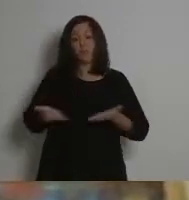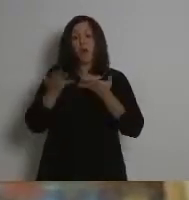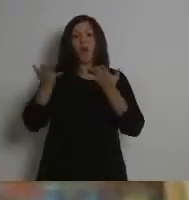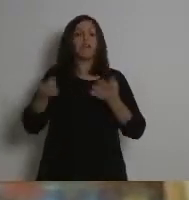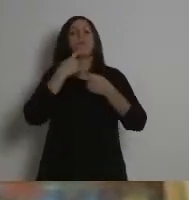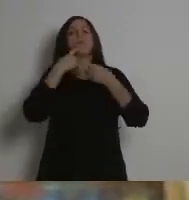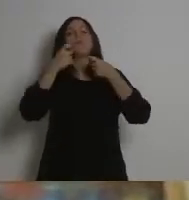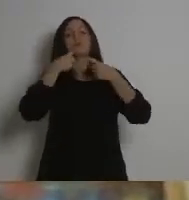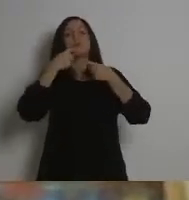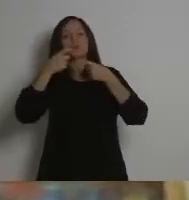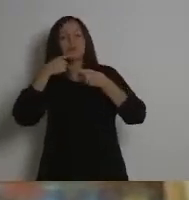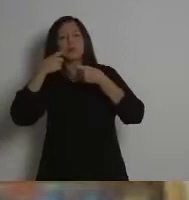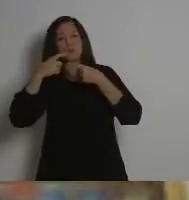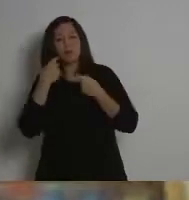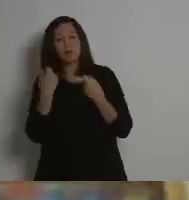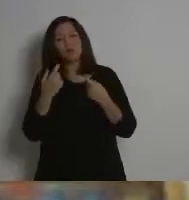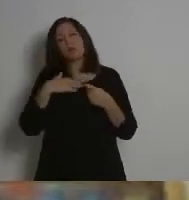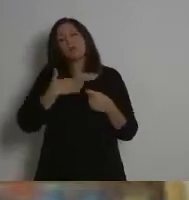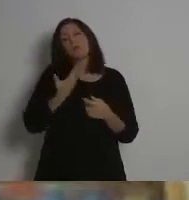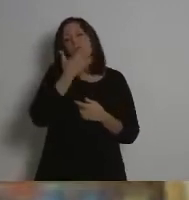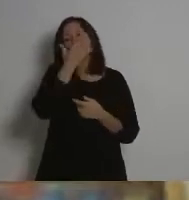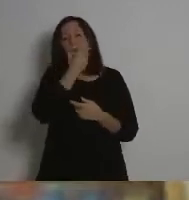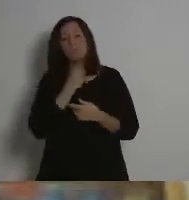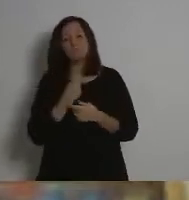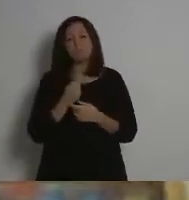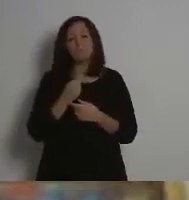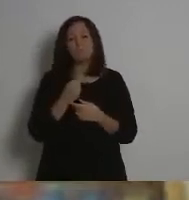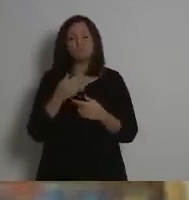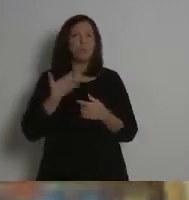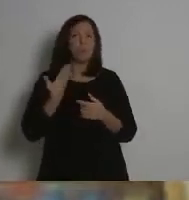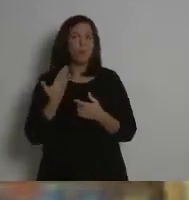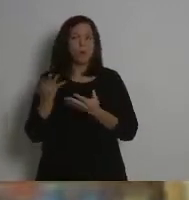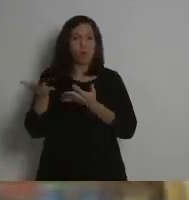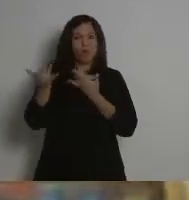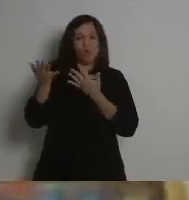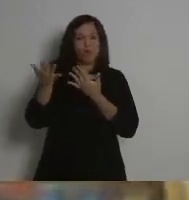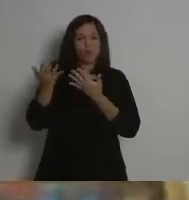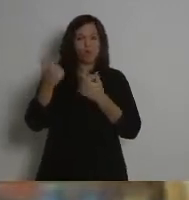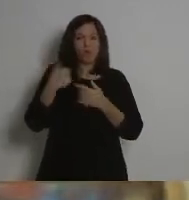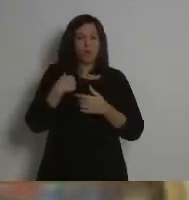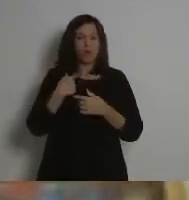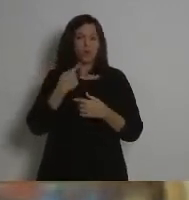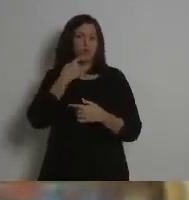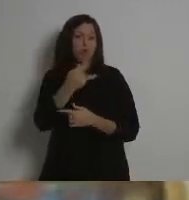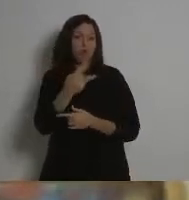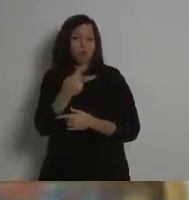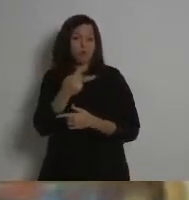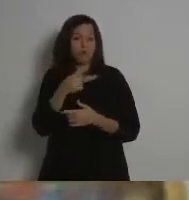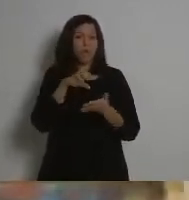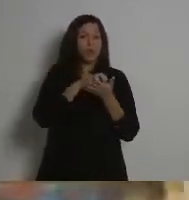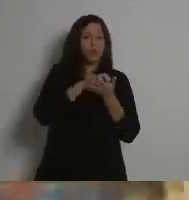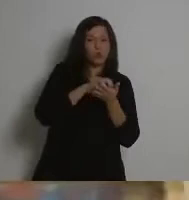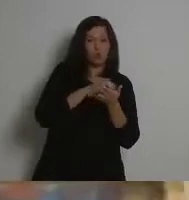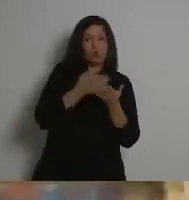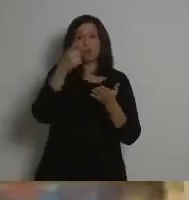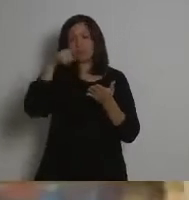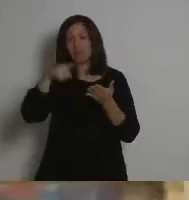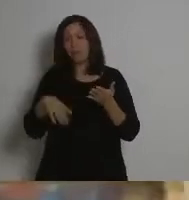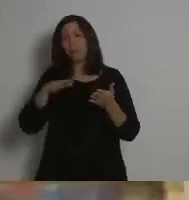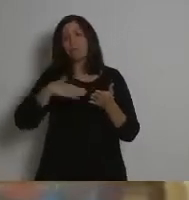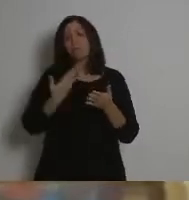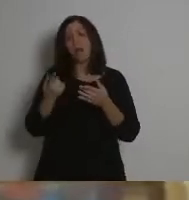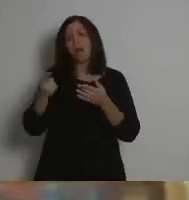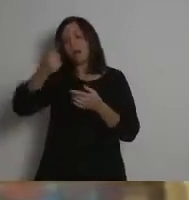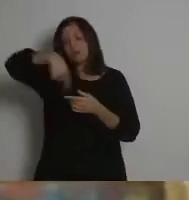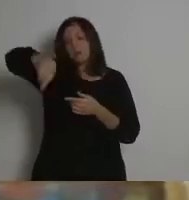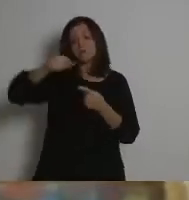preguntas, y que tal vez os puedan parecer provocativas, en cualquier caso yo lo planteo como dudas para ponerlas en común